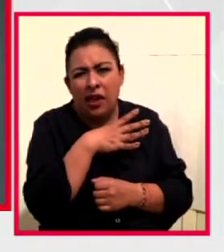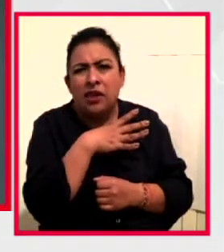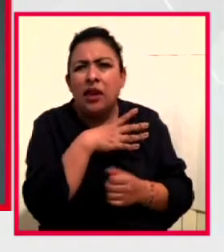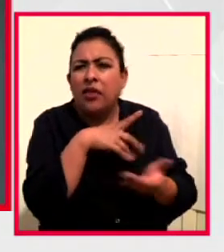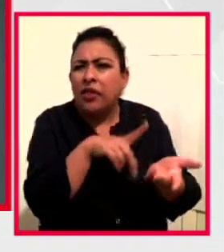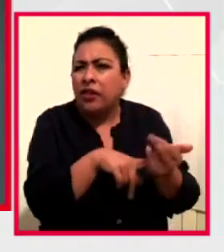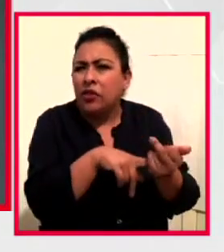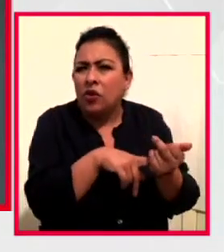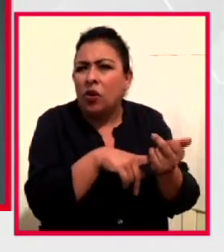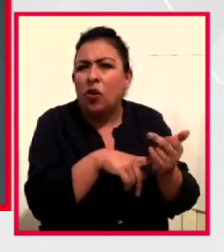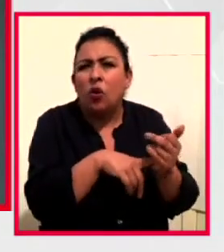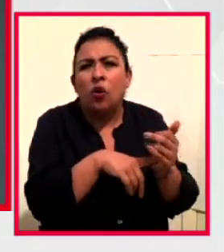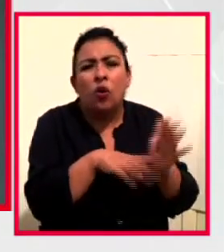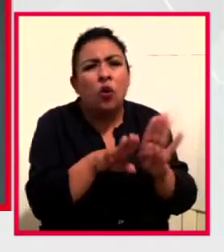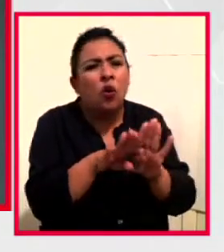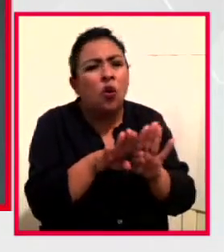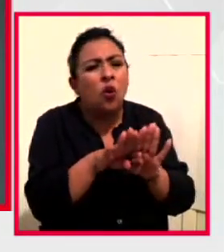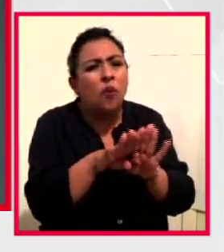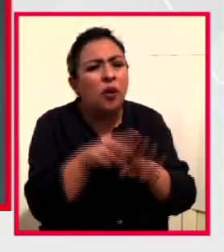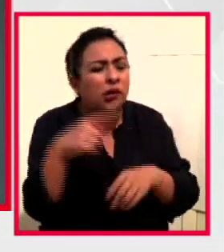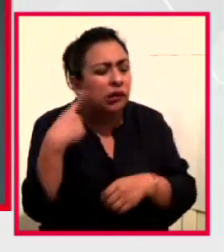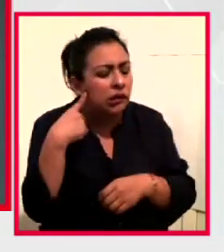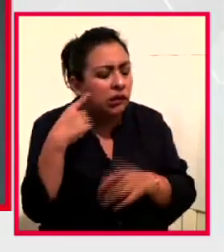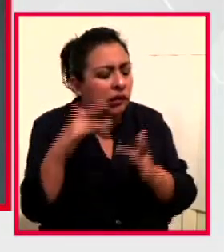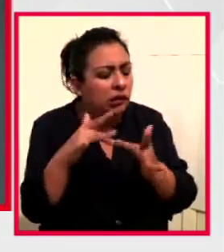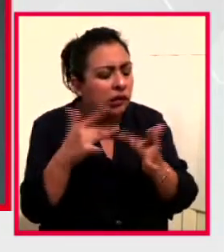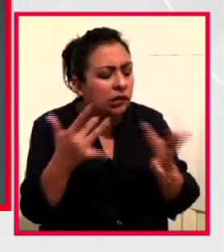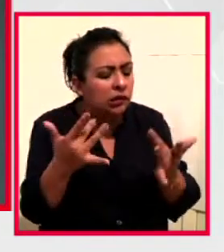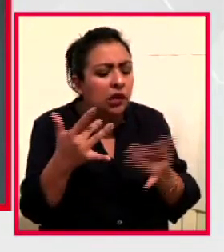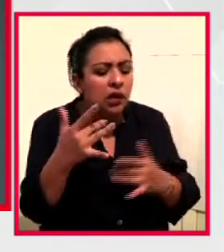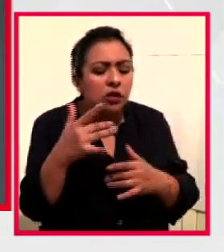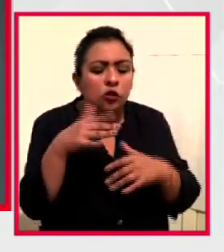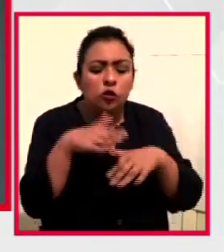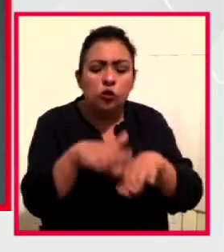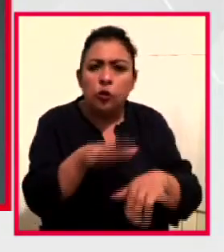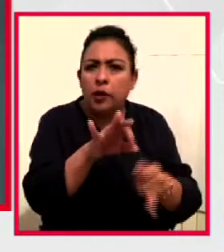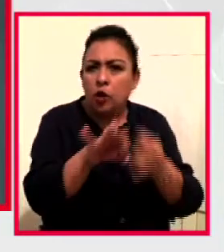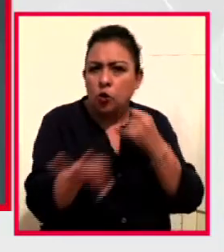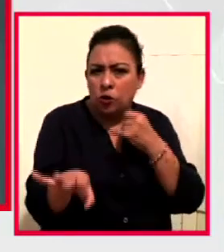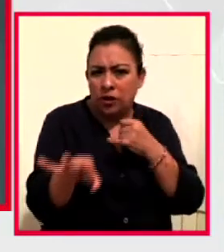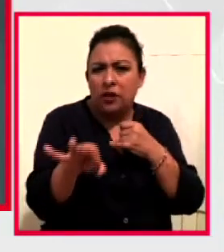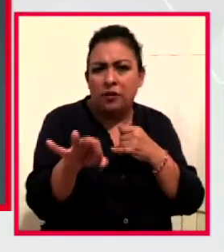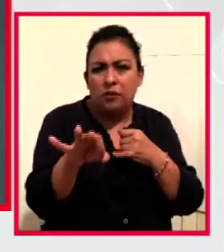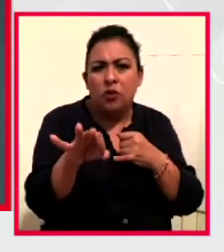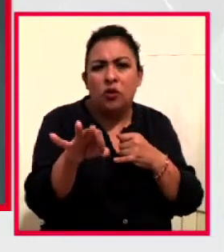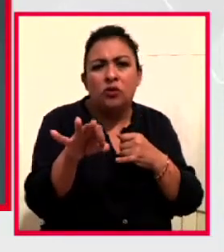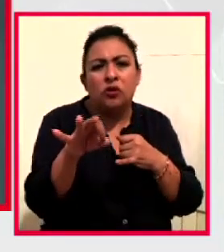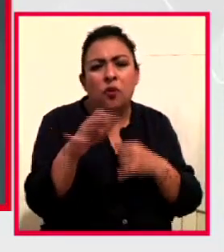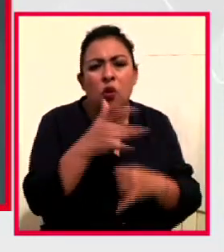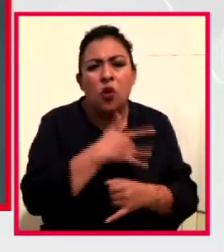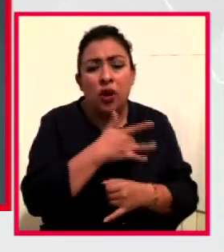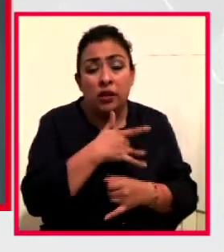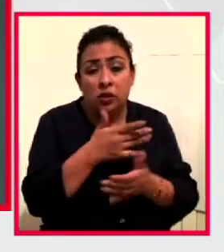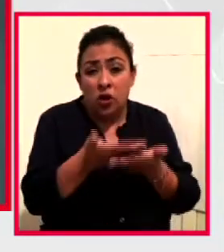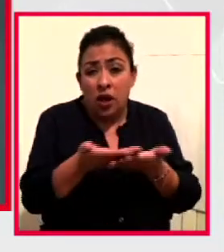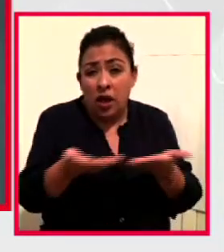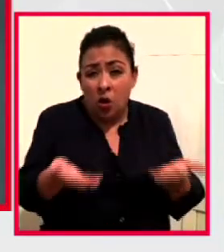por donde se subían nosotros, nosotras, todo lo referente a nosotros se subía por medio del canal de Discos Corazón. Y ahora